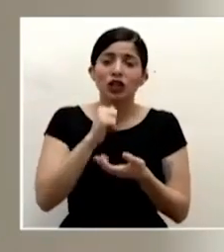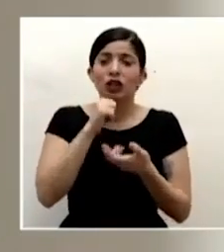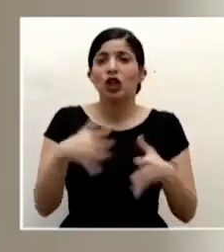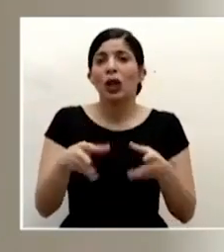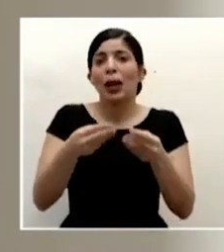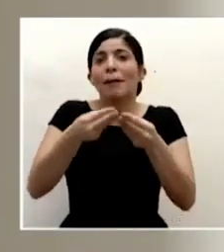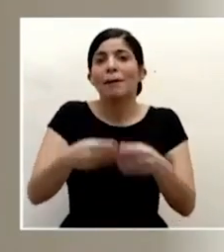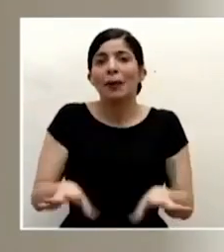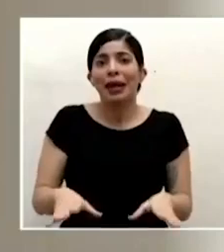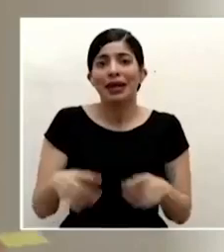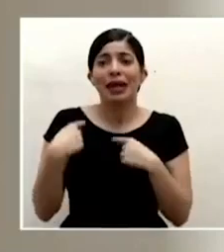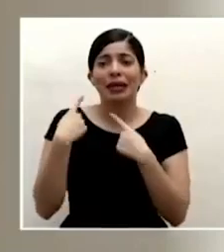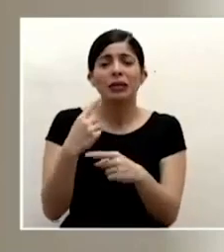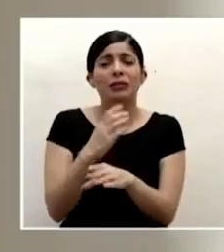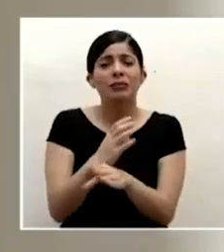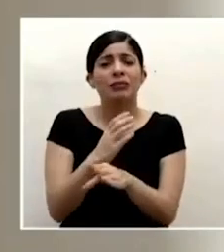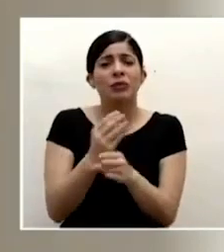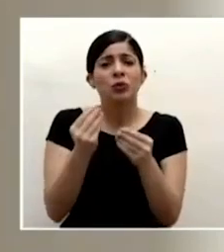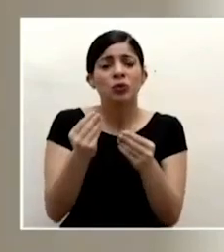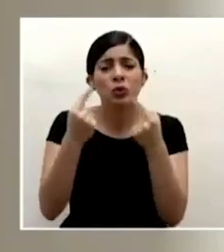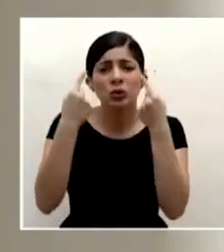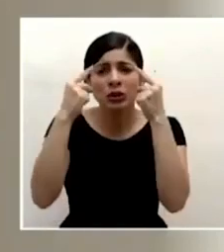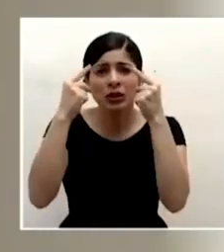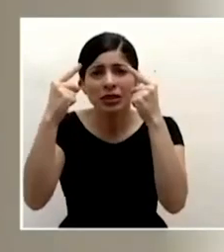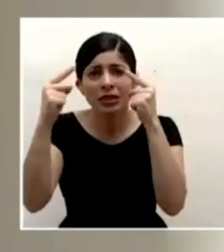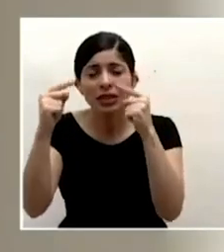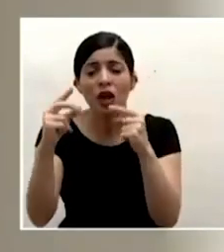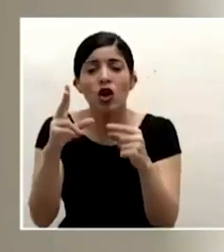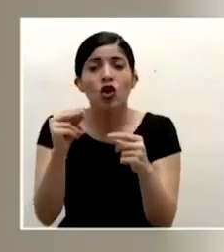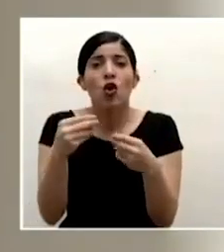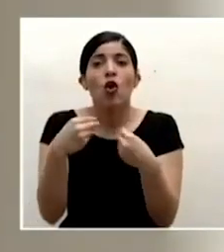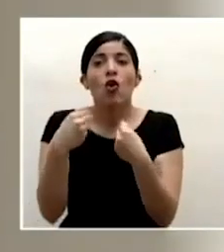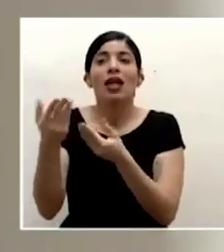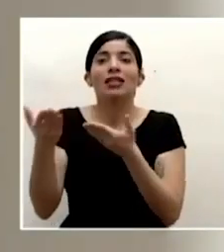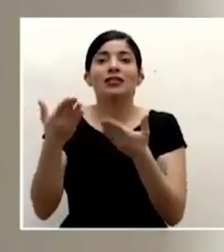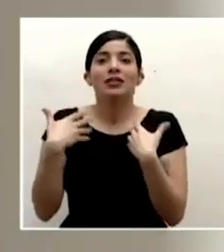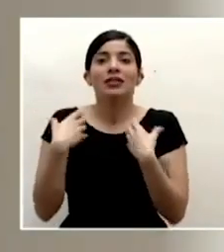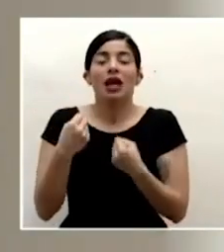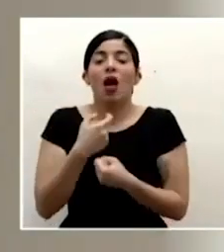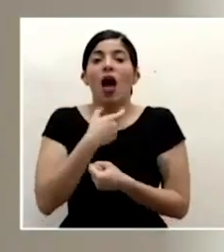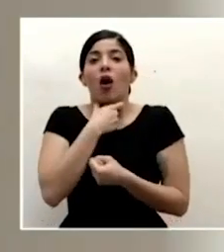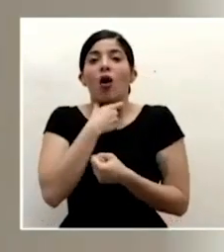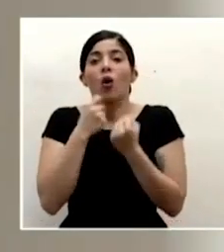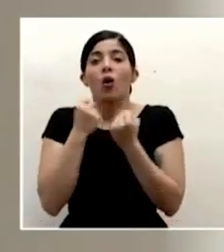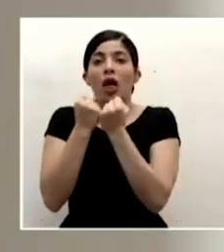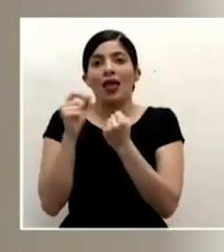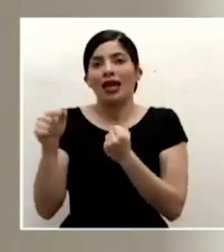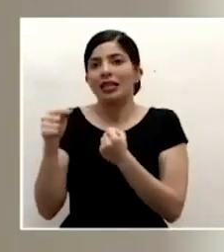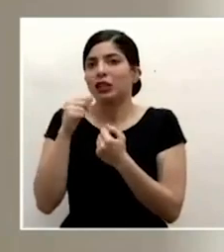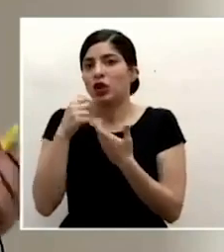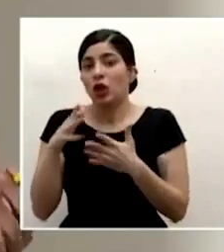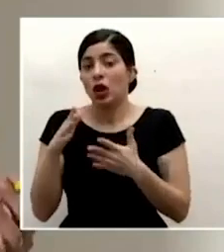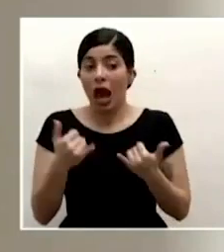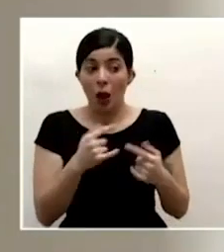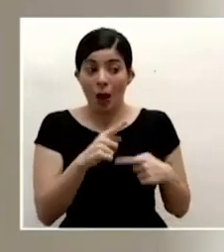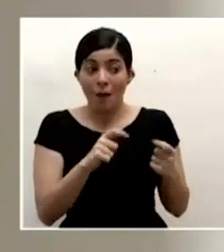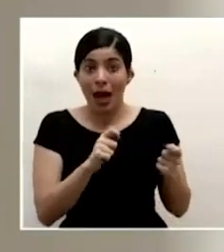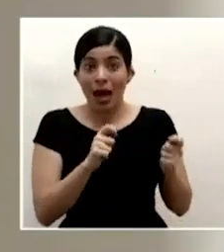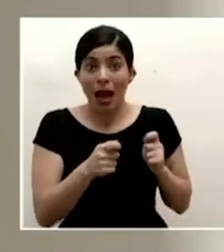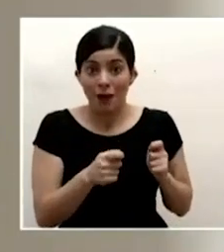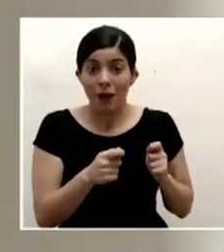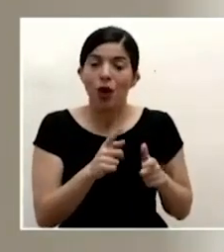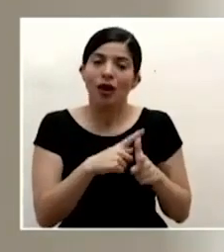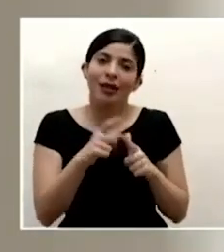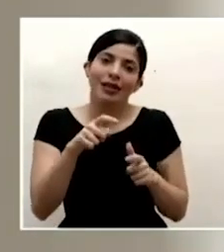y que lo hemos ido logrando de no saturar los servicios de salud entonces en este momento que vamos a hacer ese cambio ocupamos también un cambio eventualmente en el